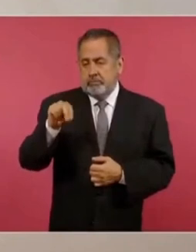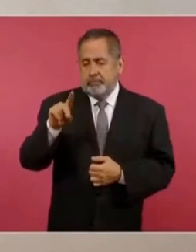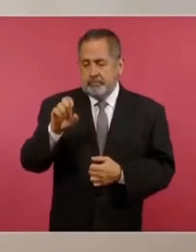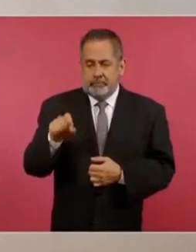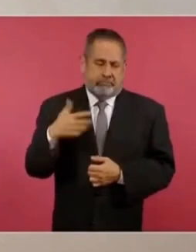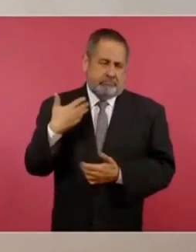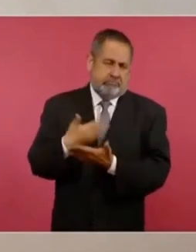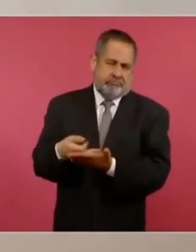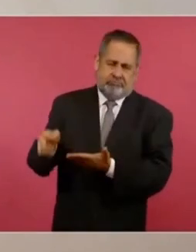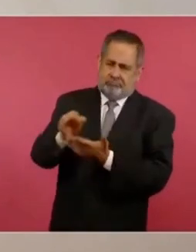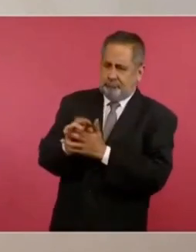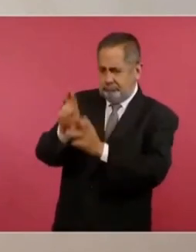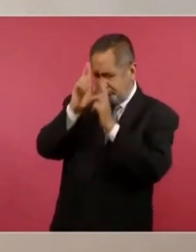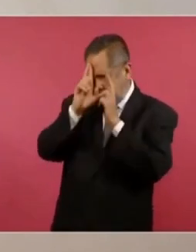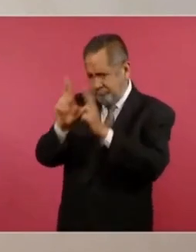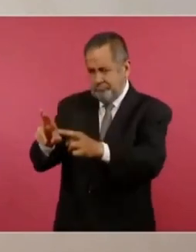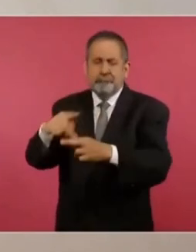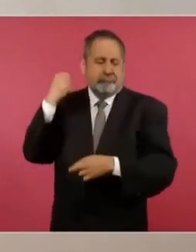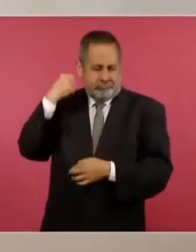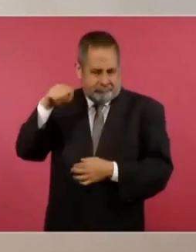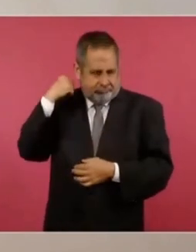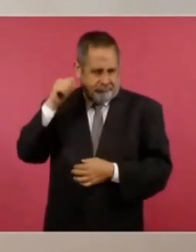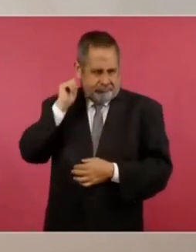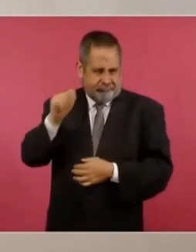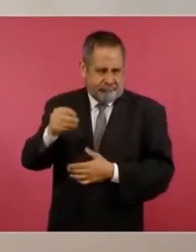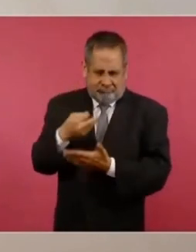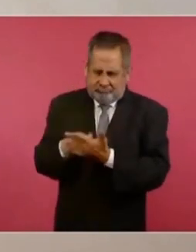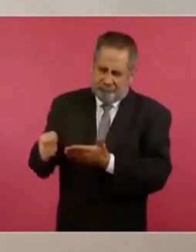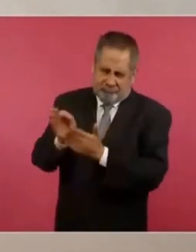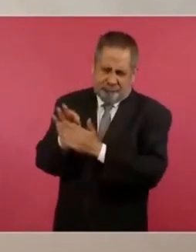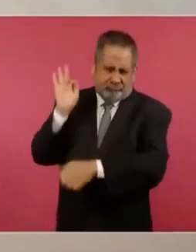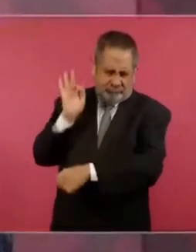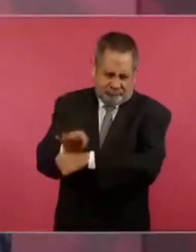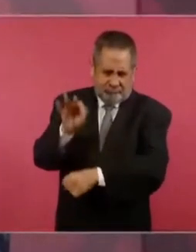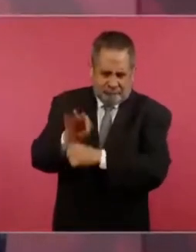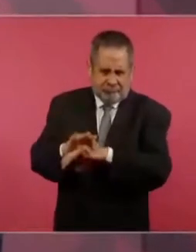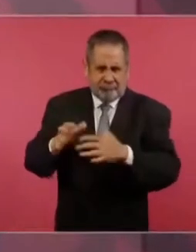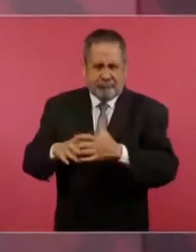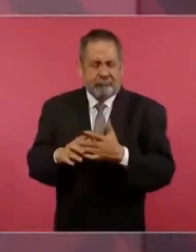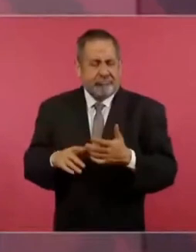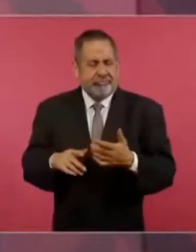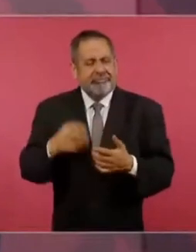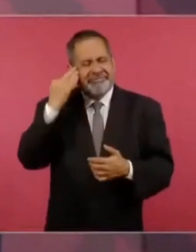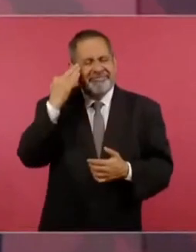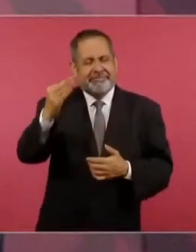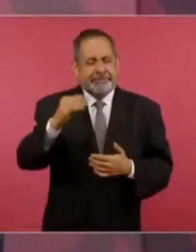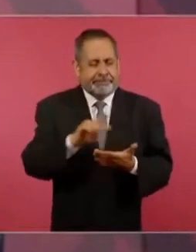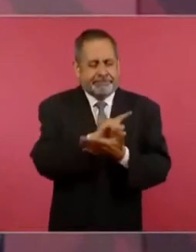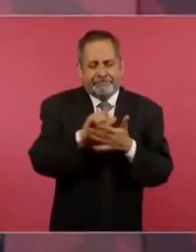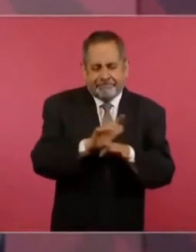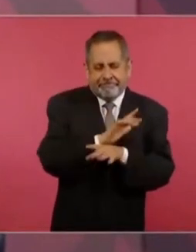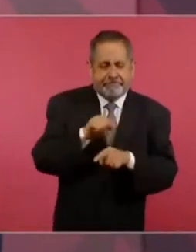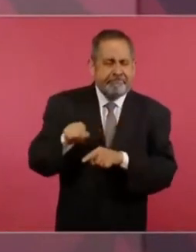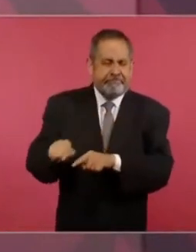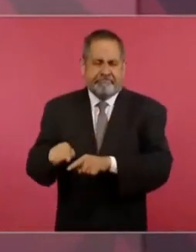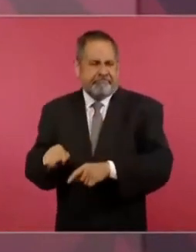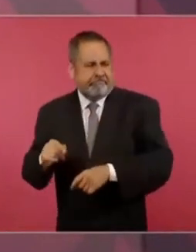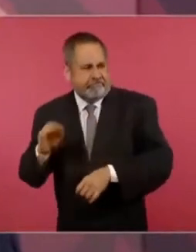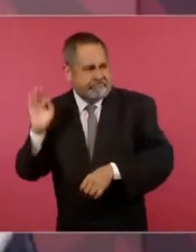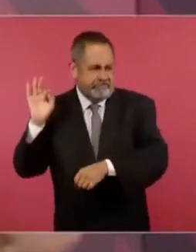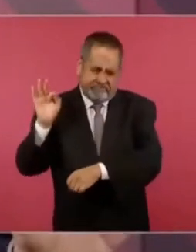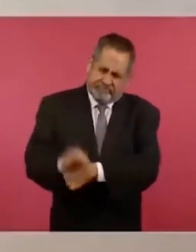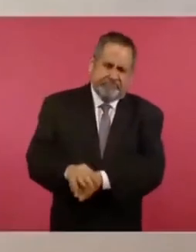nuestro héroe de la época de la reforma y